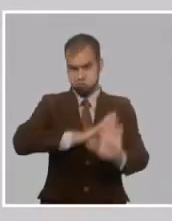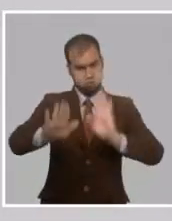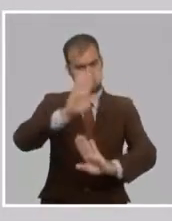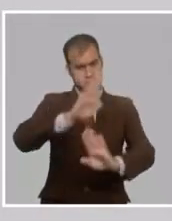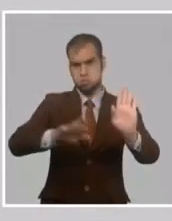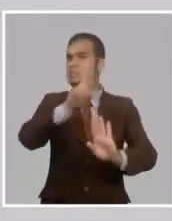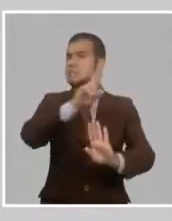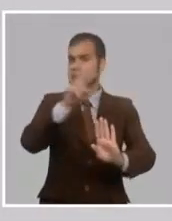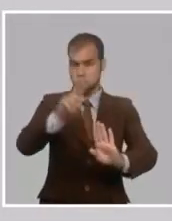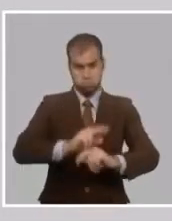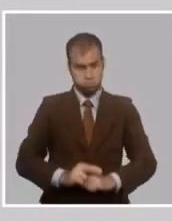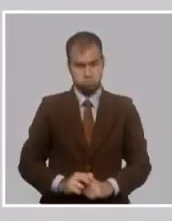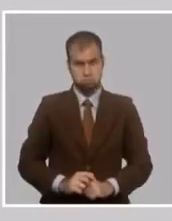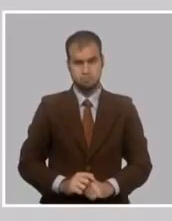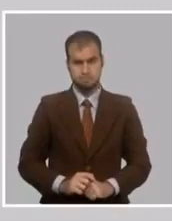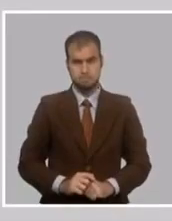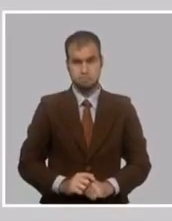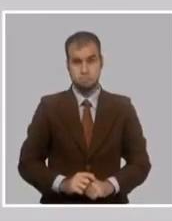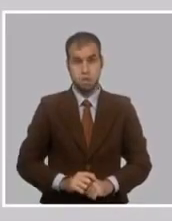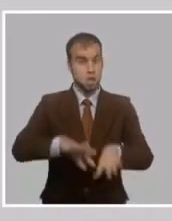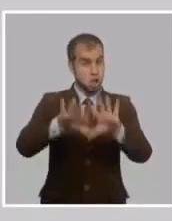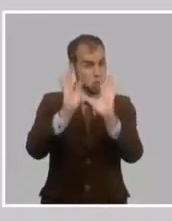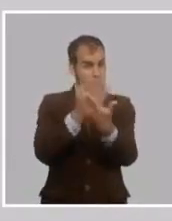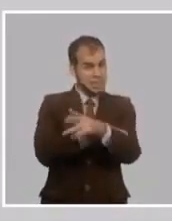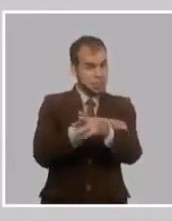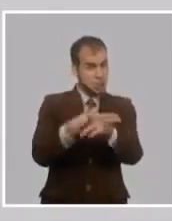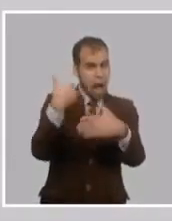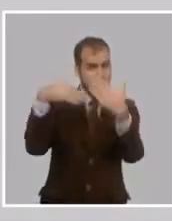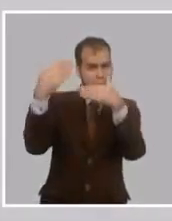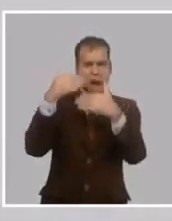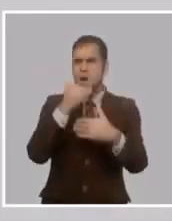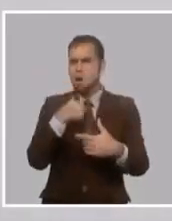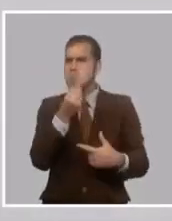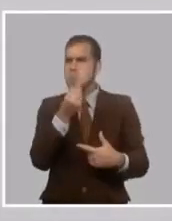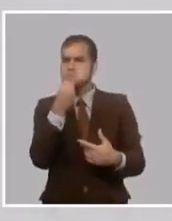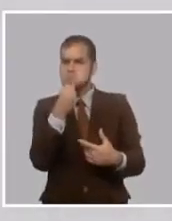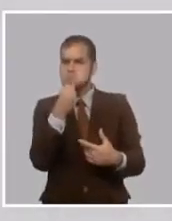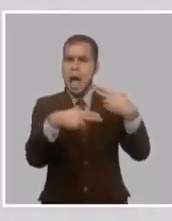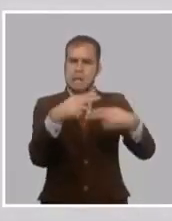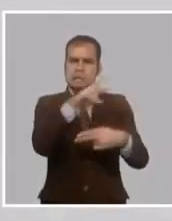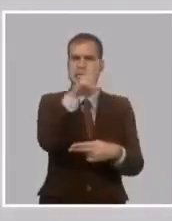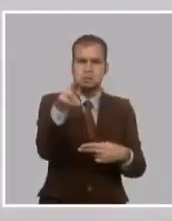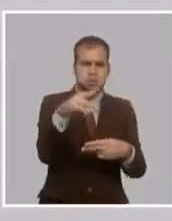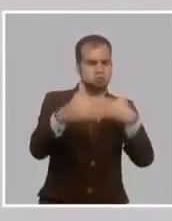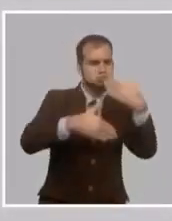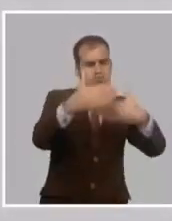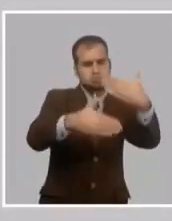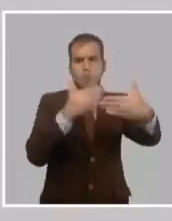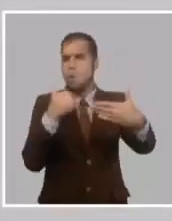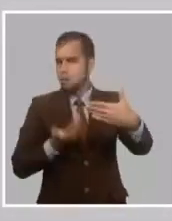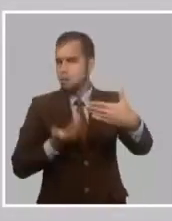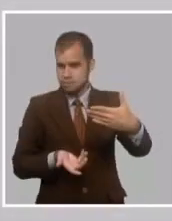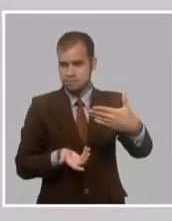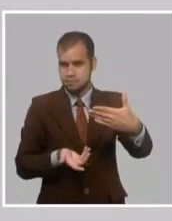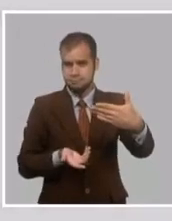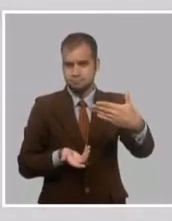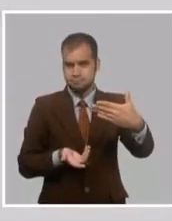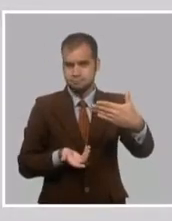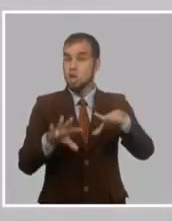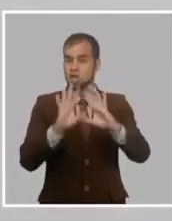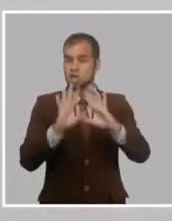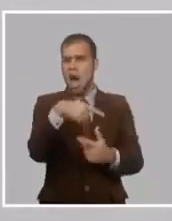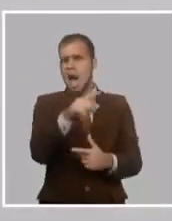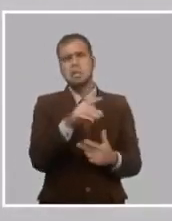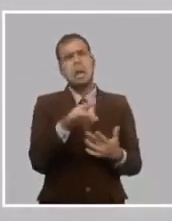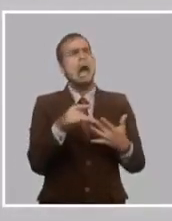Y buscando con la historia anterior de Cuba todo lo que pueda nutrirle ese pensamiento. Y salvando todo lo que pueda salvar, no es fortuito, no es un hecho